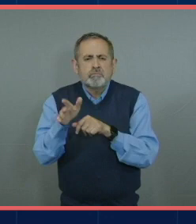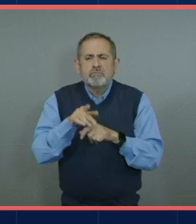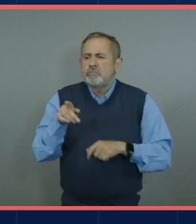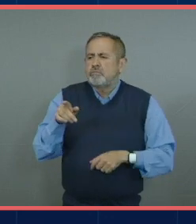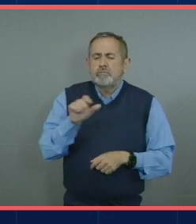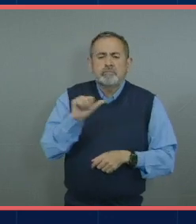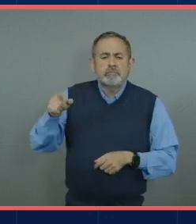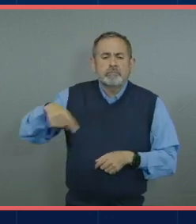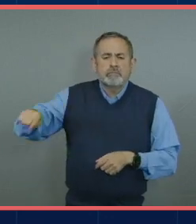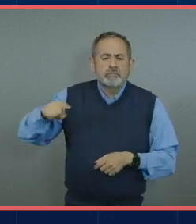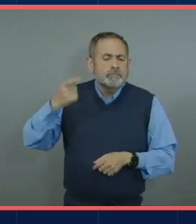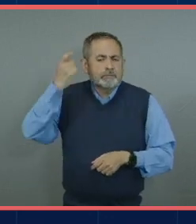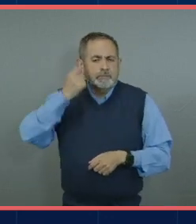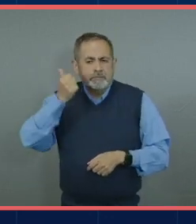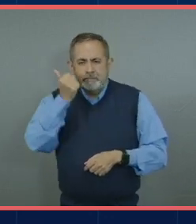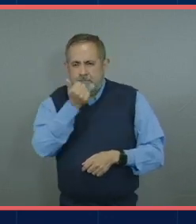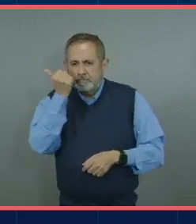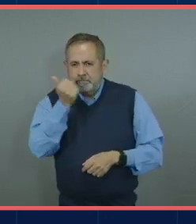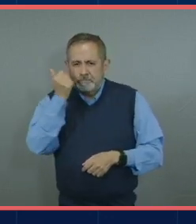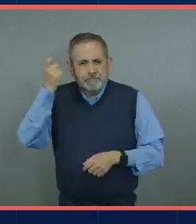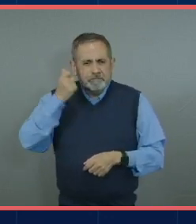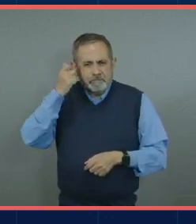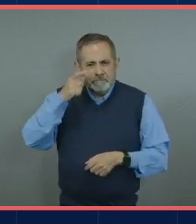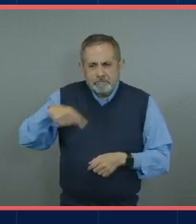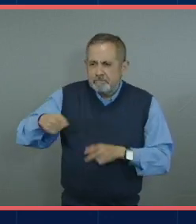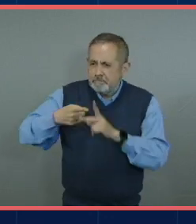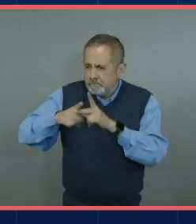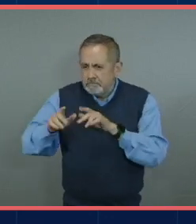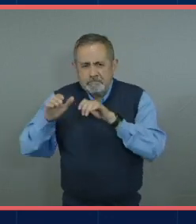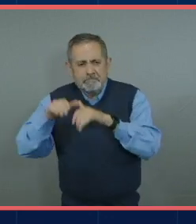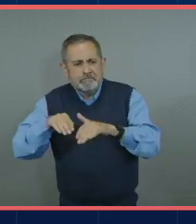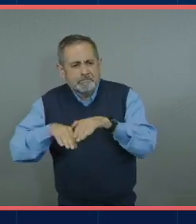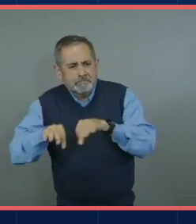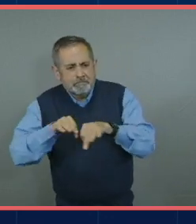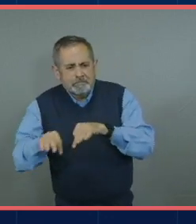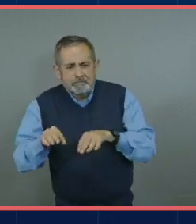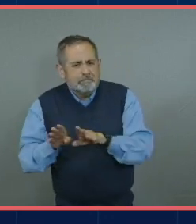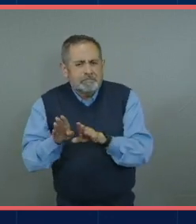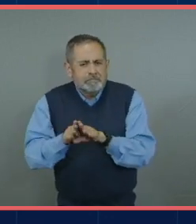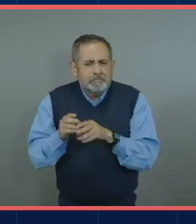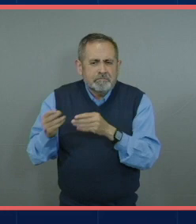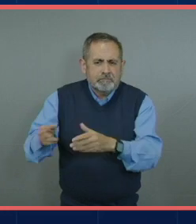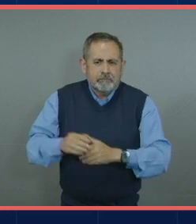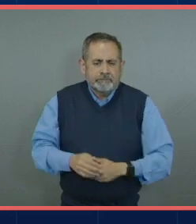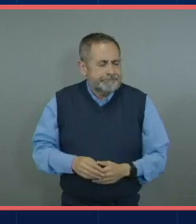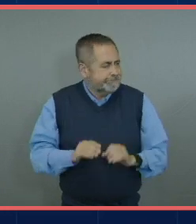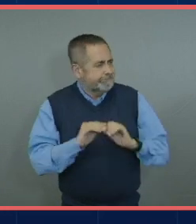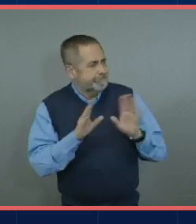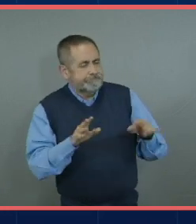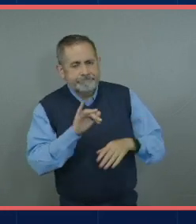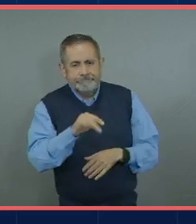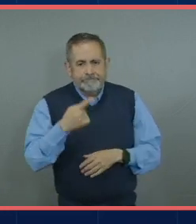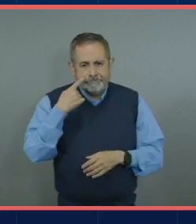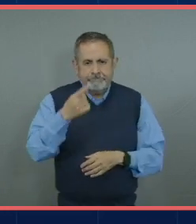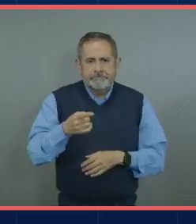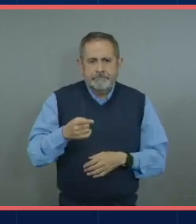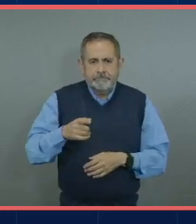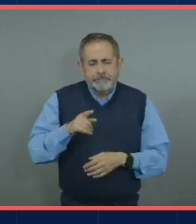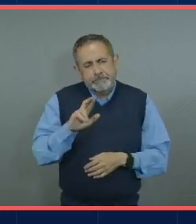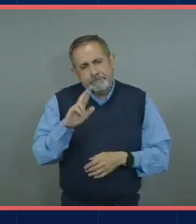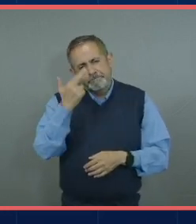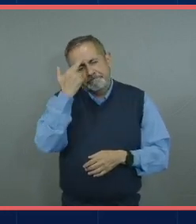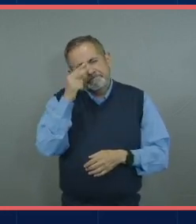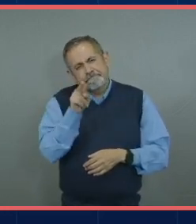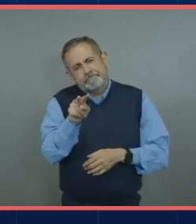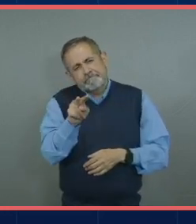otros becarios que están empezando su vida laboral? claro que sí Enrique y bueno ahora ahora que lo mencionaban y que me remontaba un